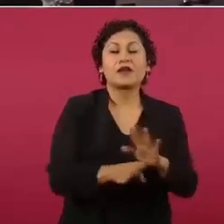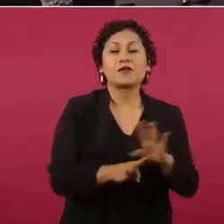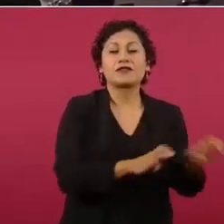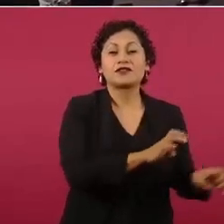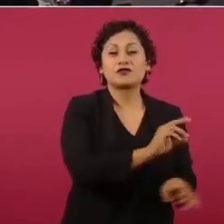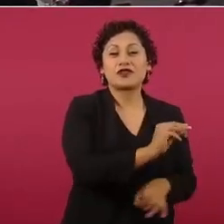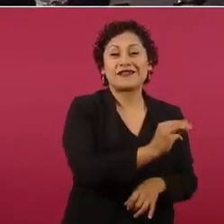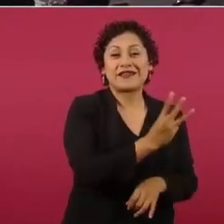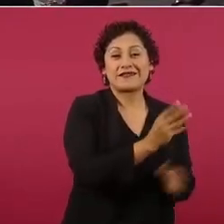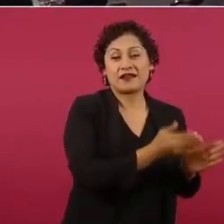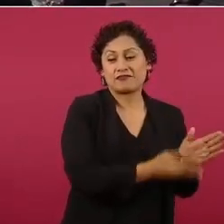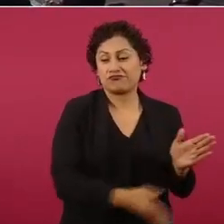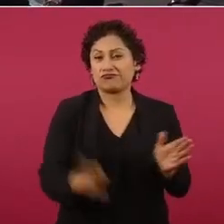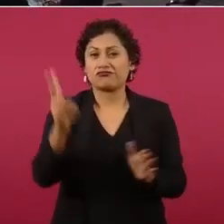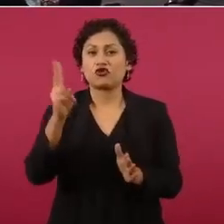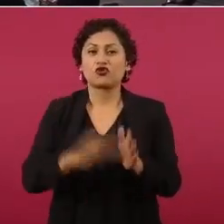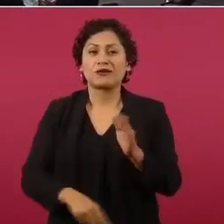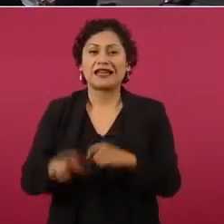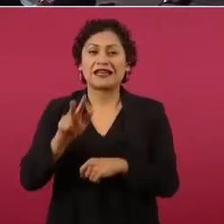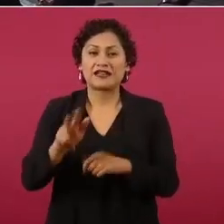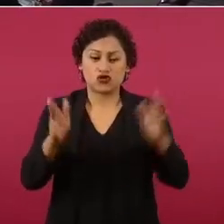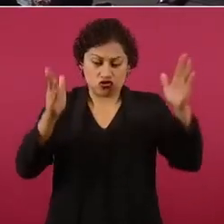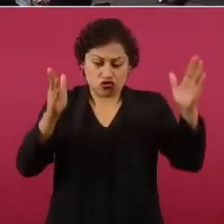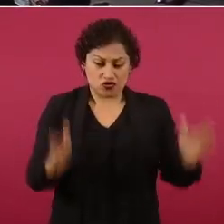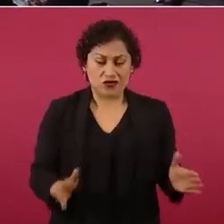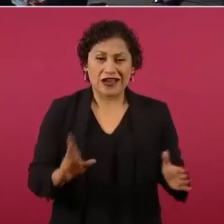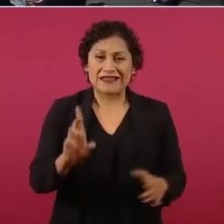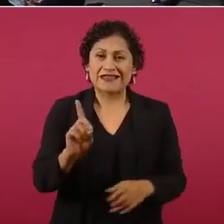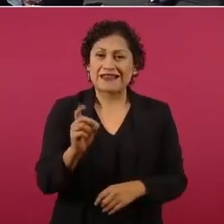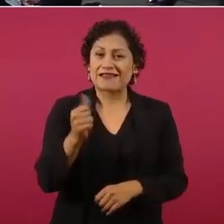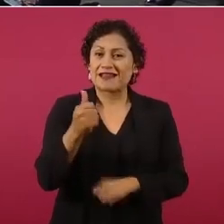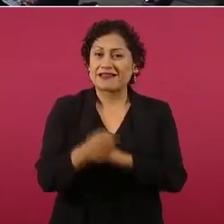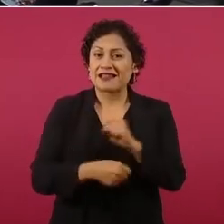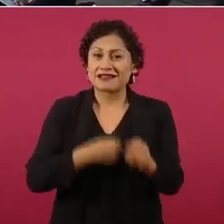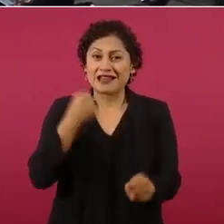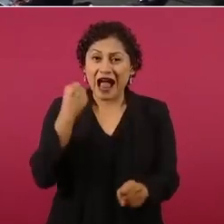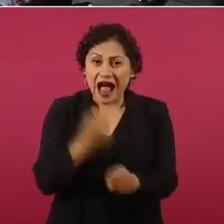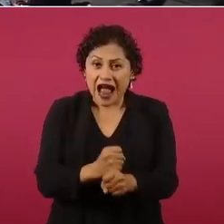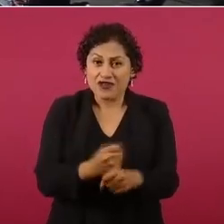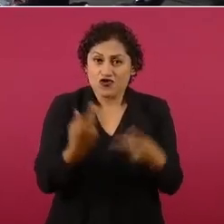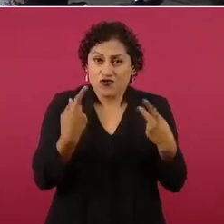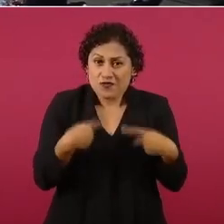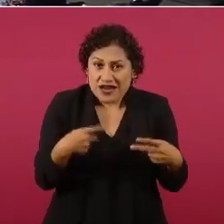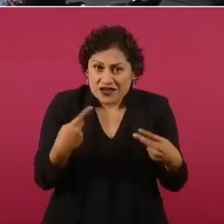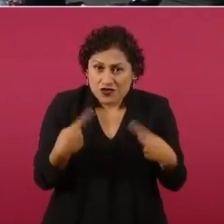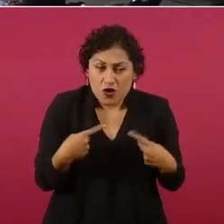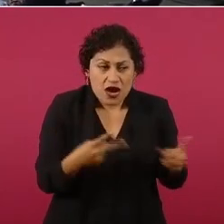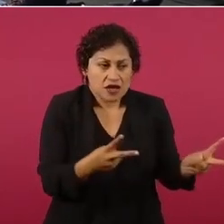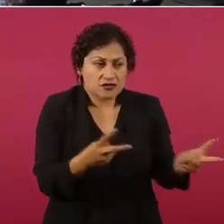36 años robando, saqueando.